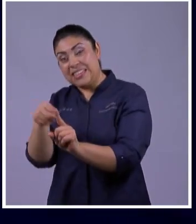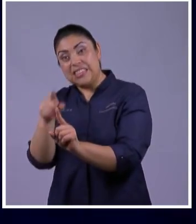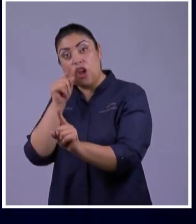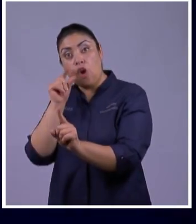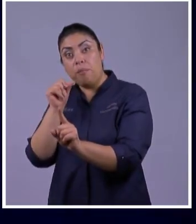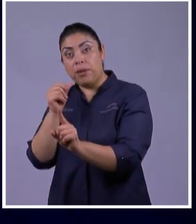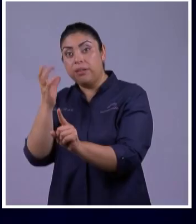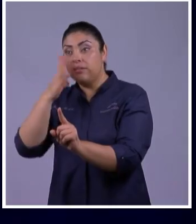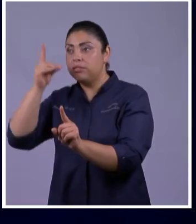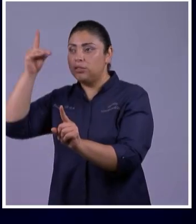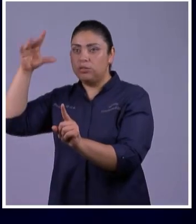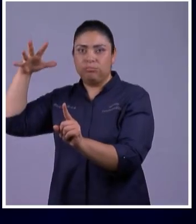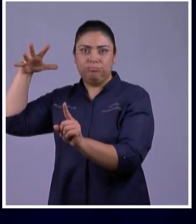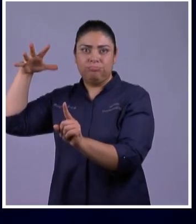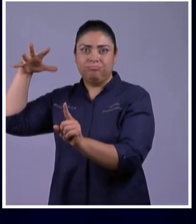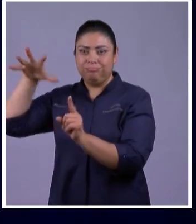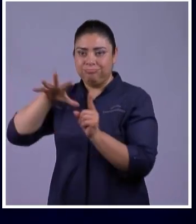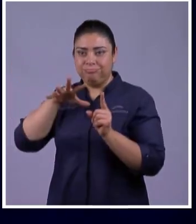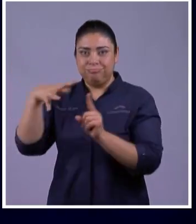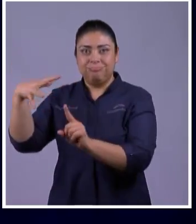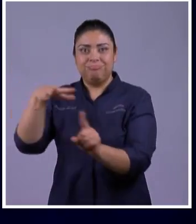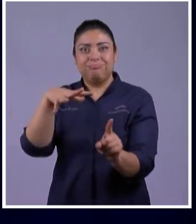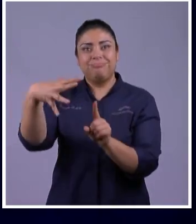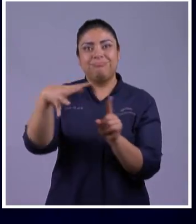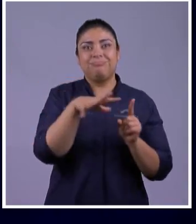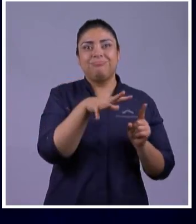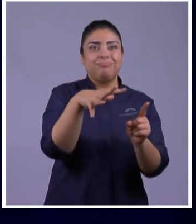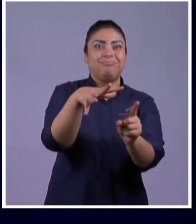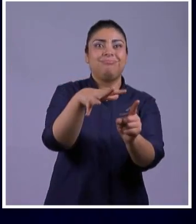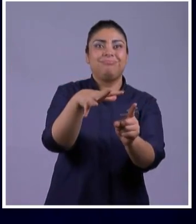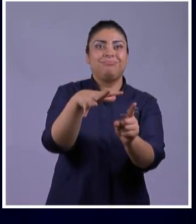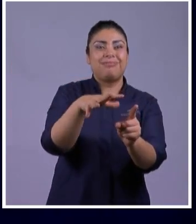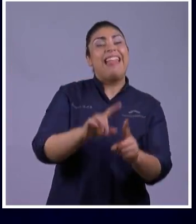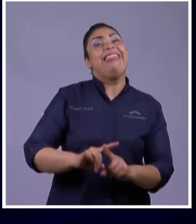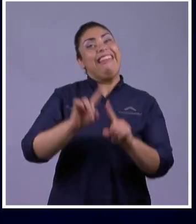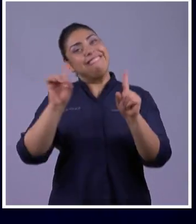Porque No Es Donde Vaya La Nube Iré Yo